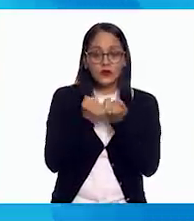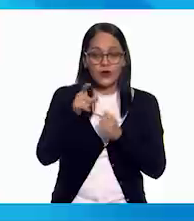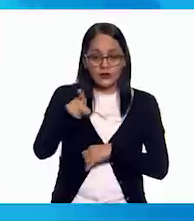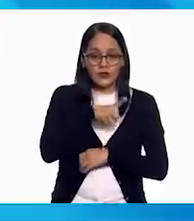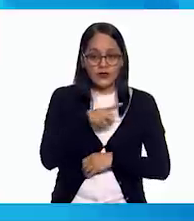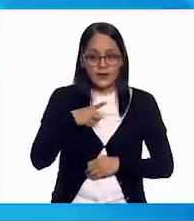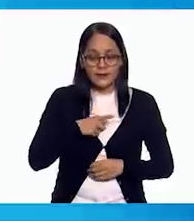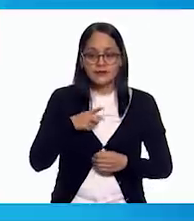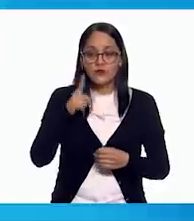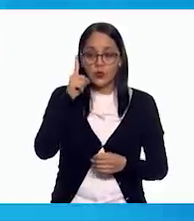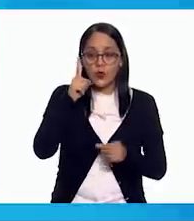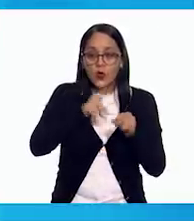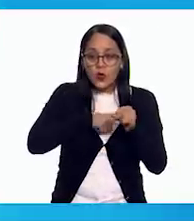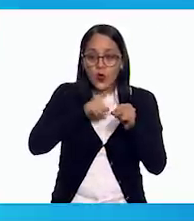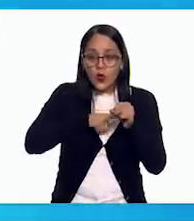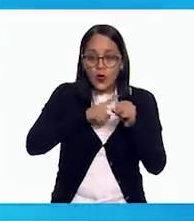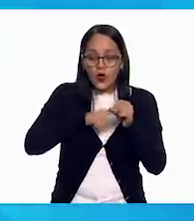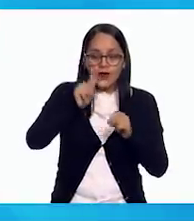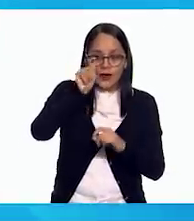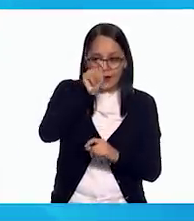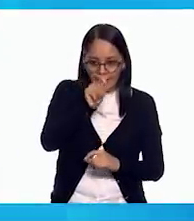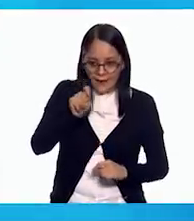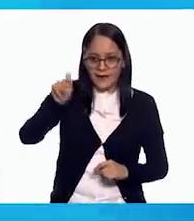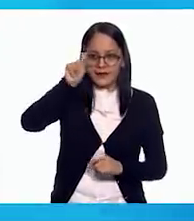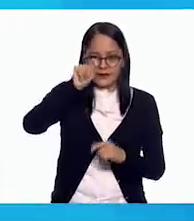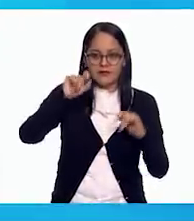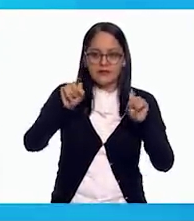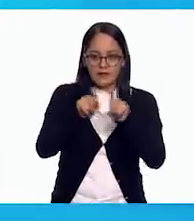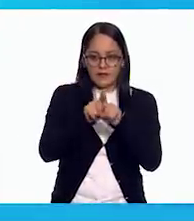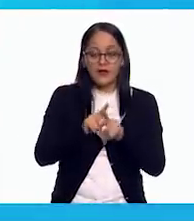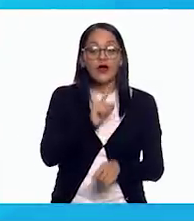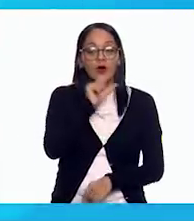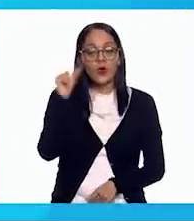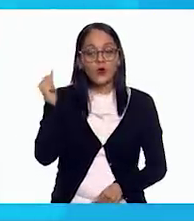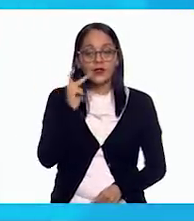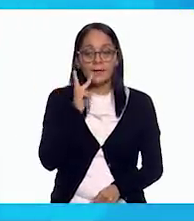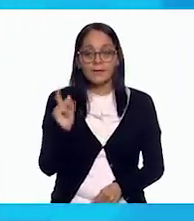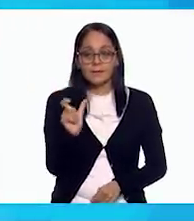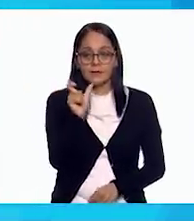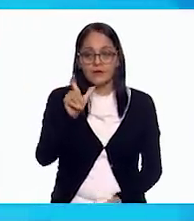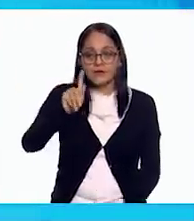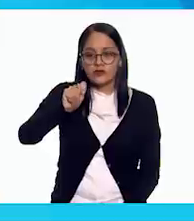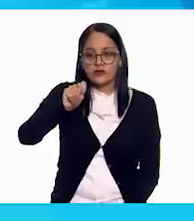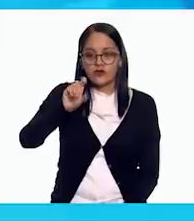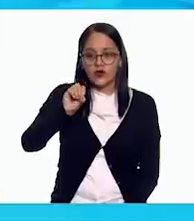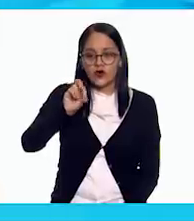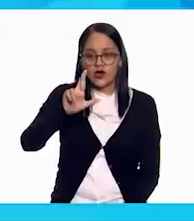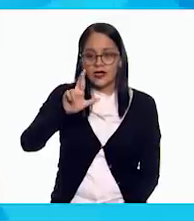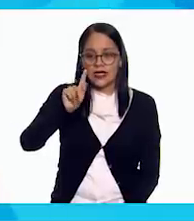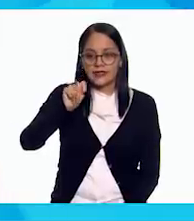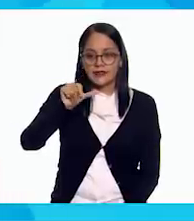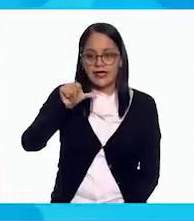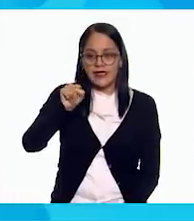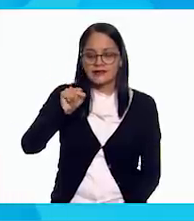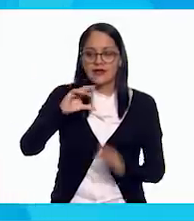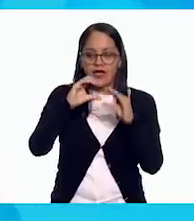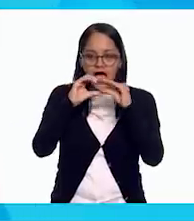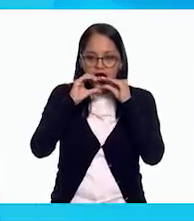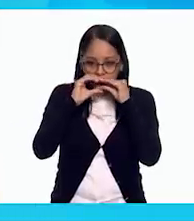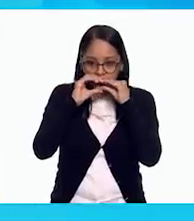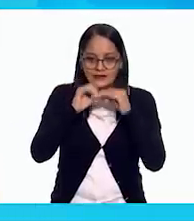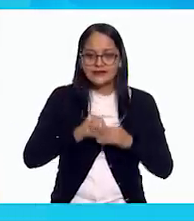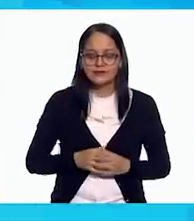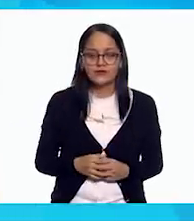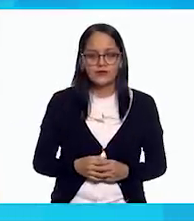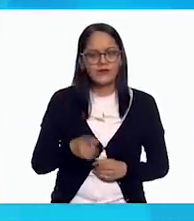un solo color. Perfecto. También está la palabra tortas. Sí. La encierras de otro color. Muy mejor tacos lo